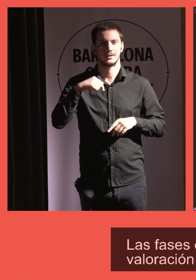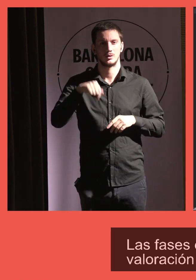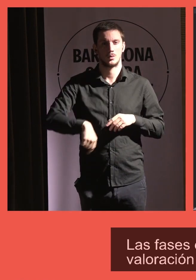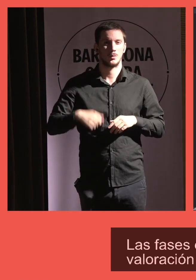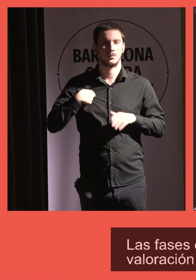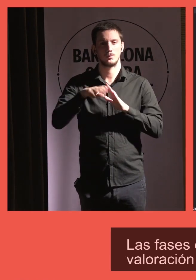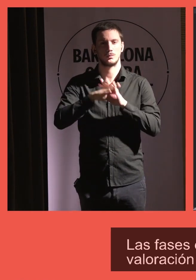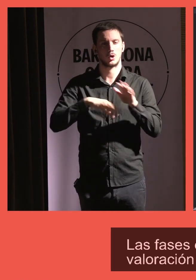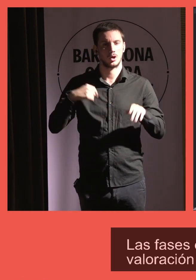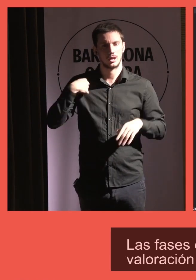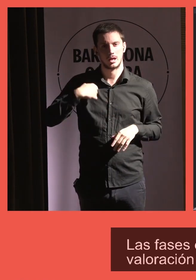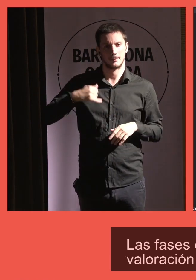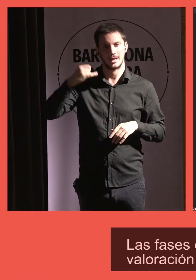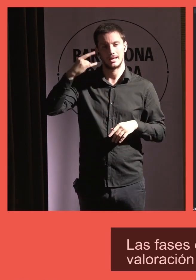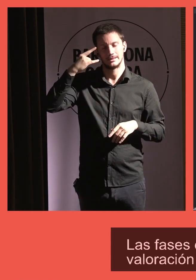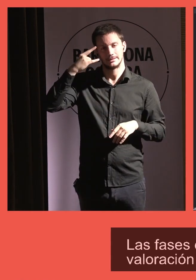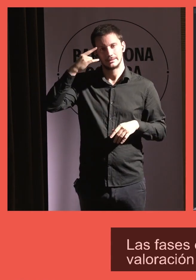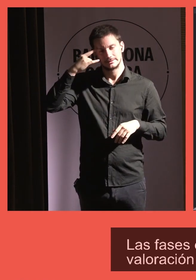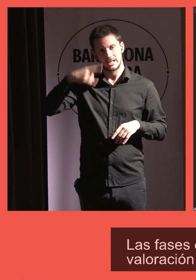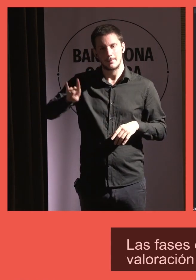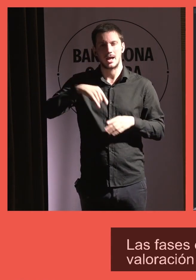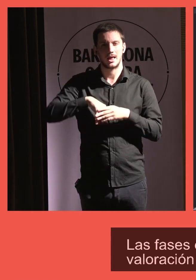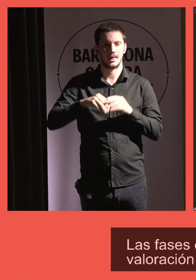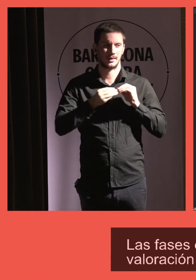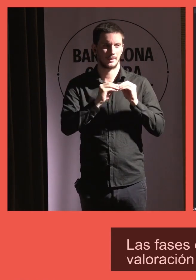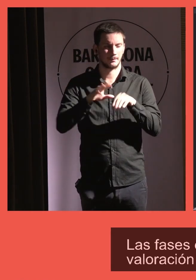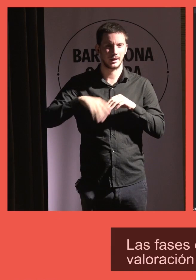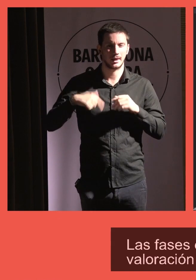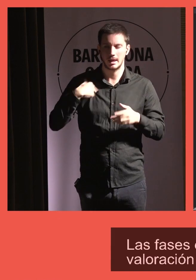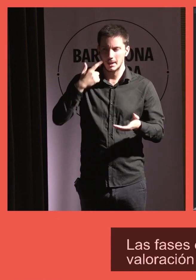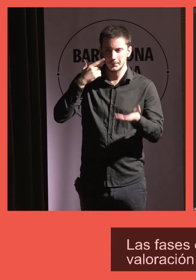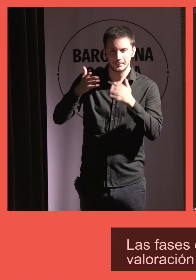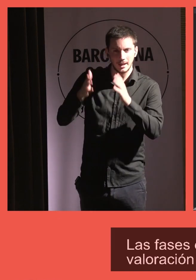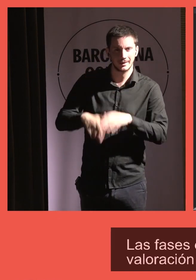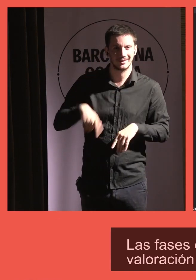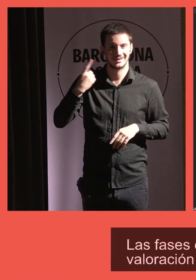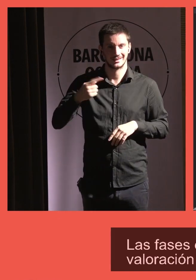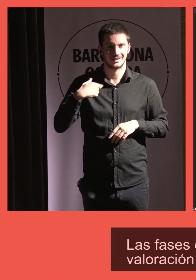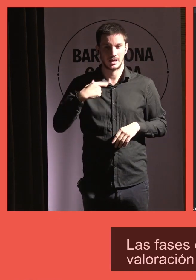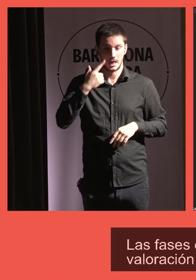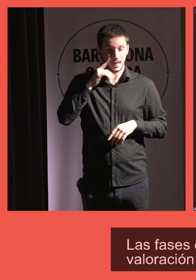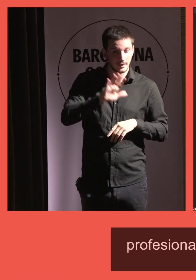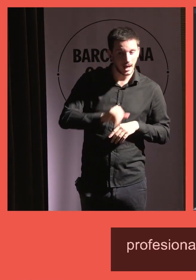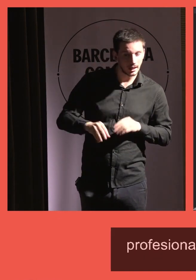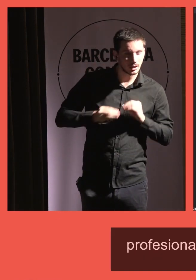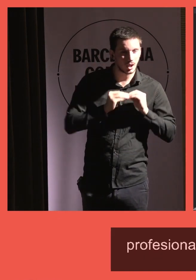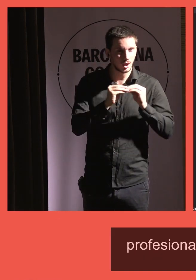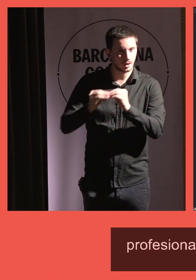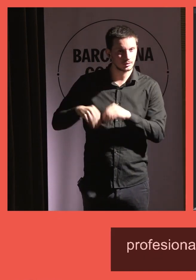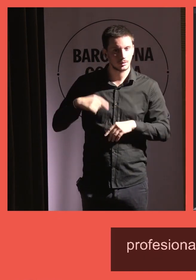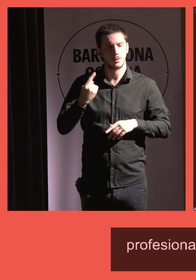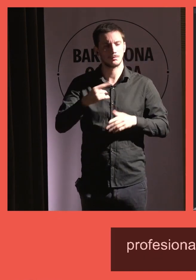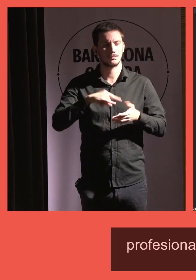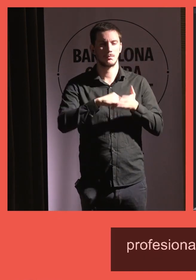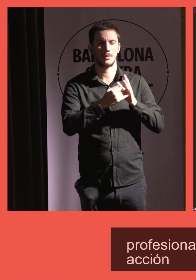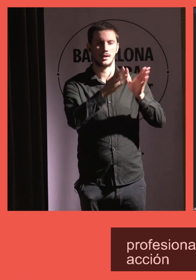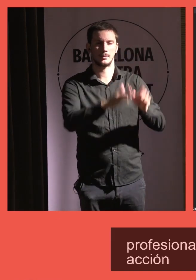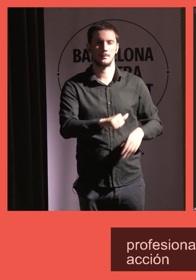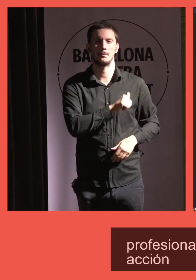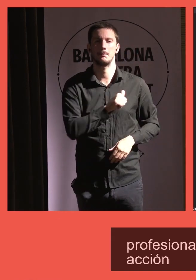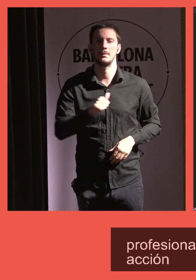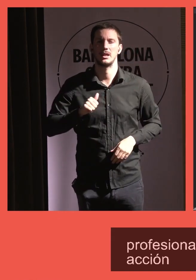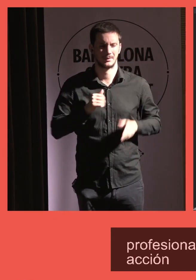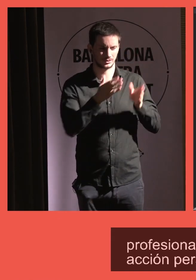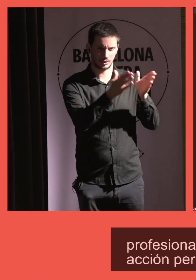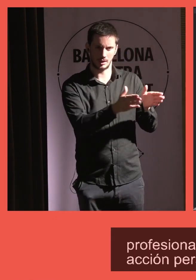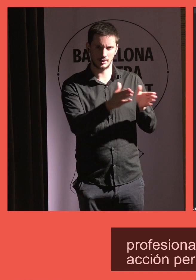Salamanca, compañía, se desplazan al domicilio de las personas, les hacen la valoración, después se hace el diagnóstico, el plan de acción personalizado, y finalmente se hacen